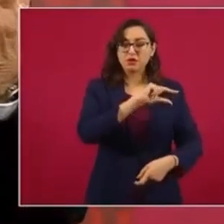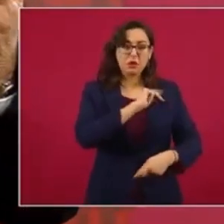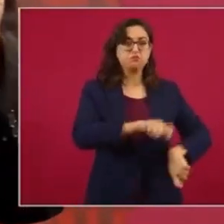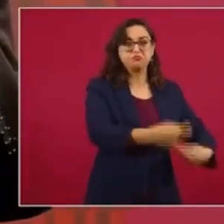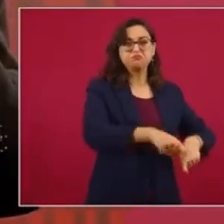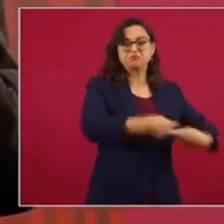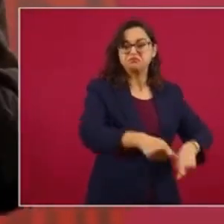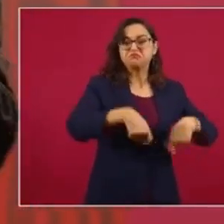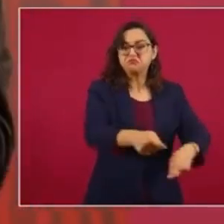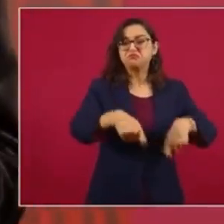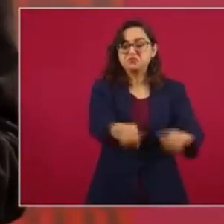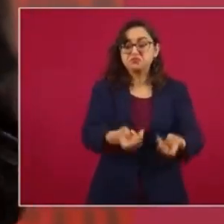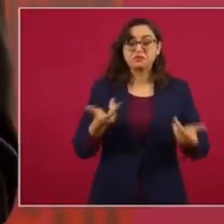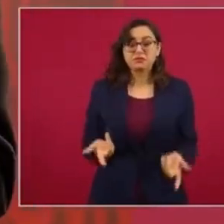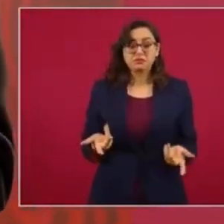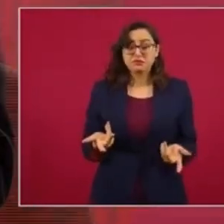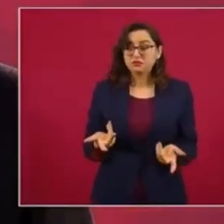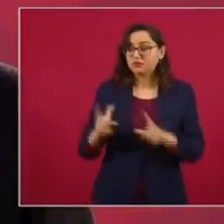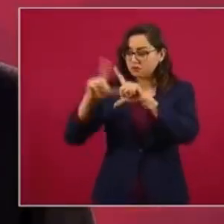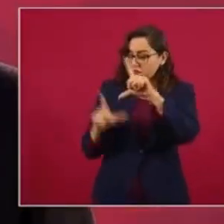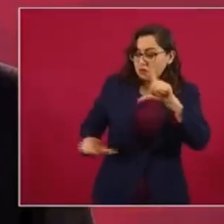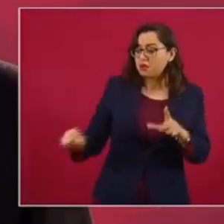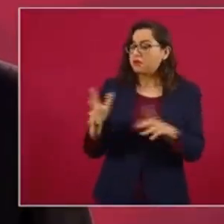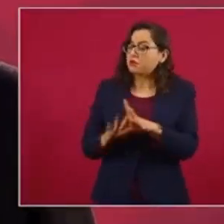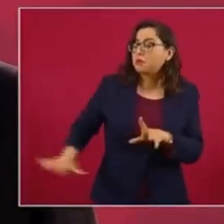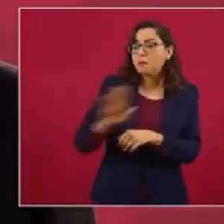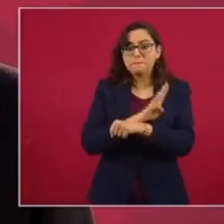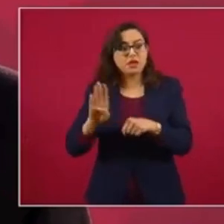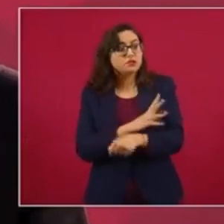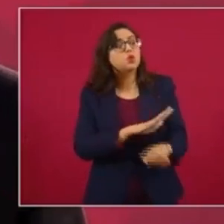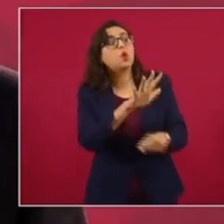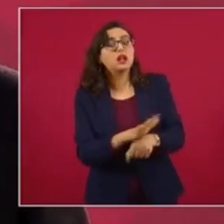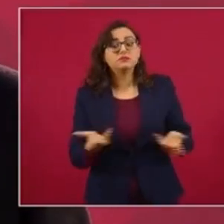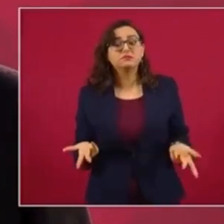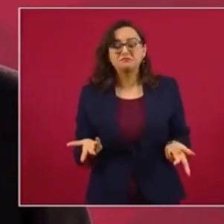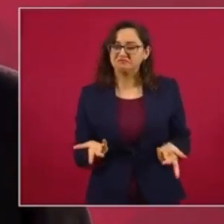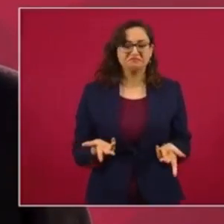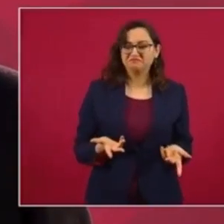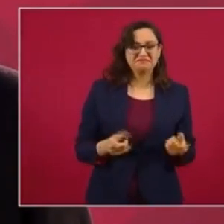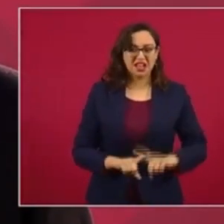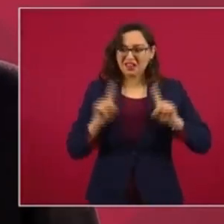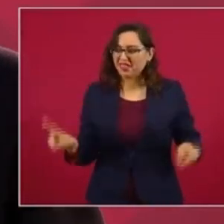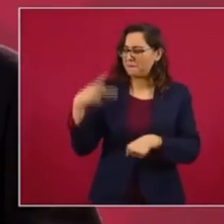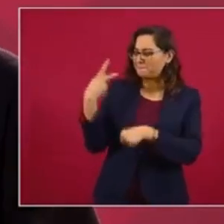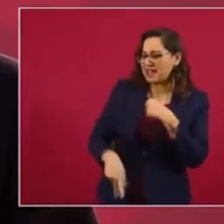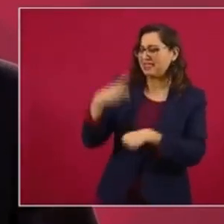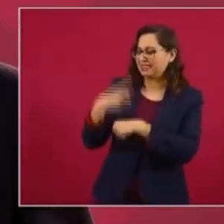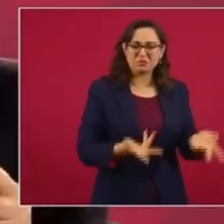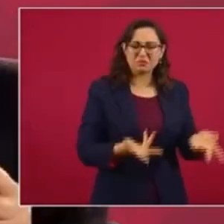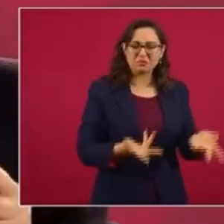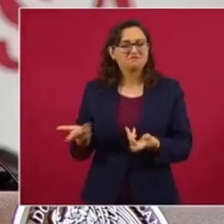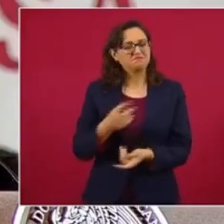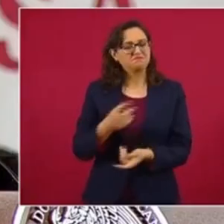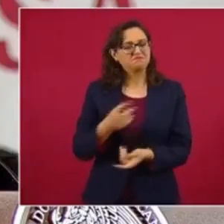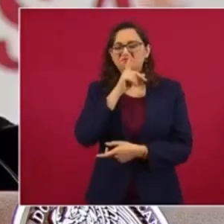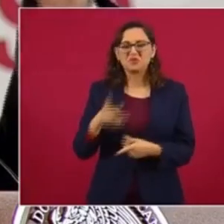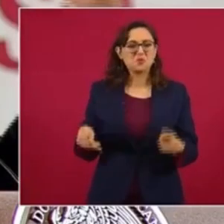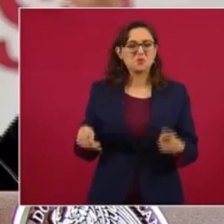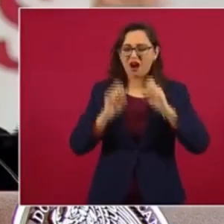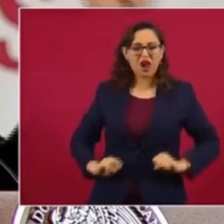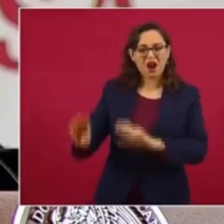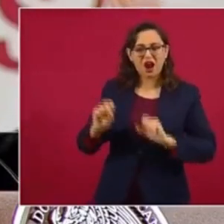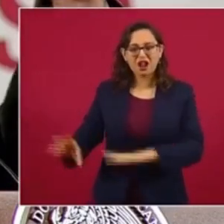de beneficios para el país, se perjudicó a México. Ahí están los datos. Entonces, ahí están,